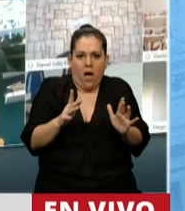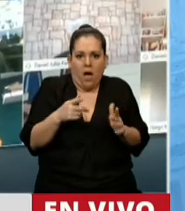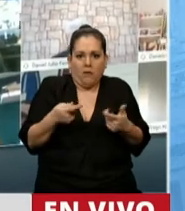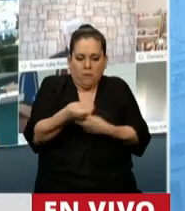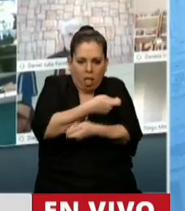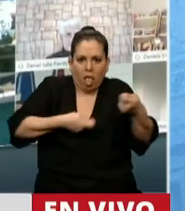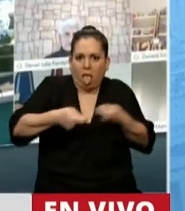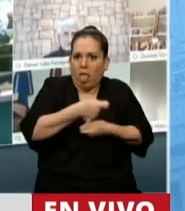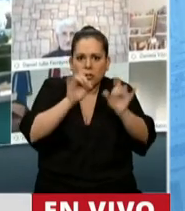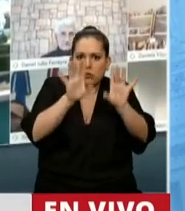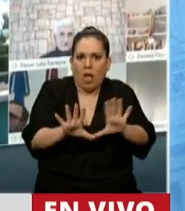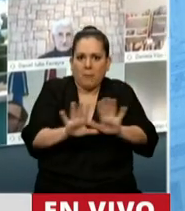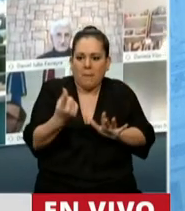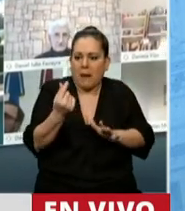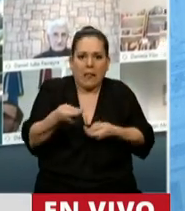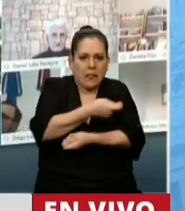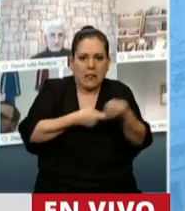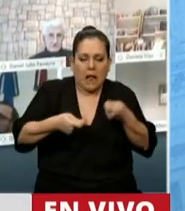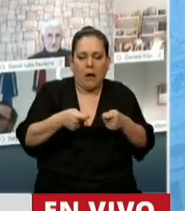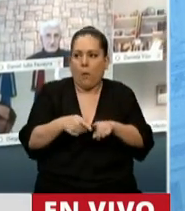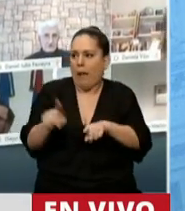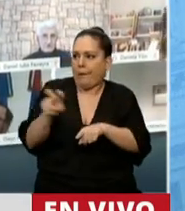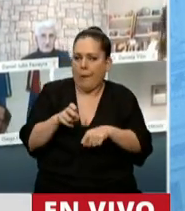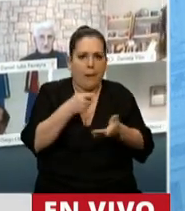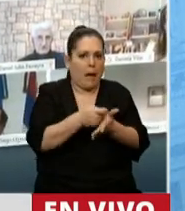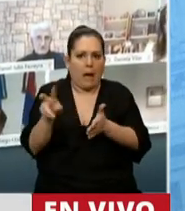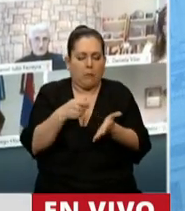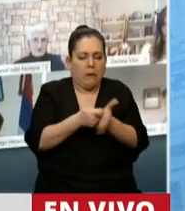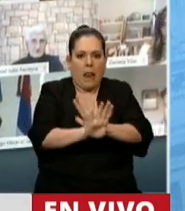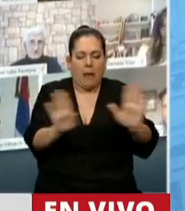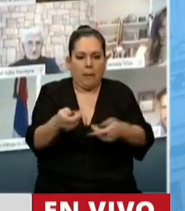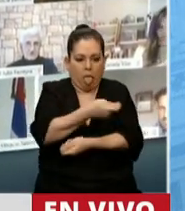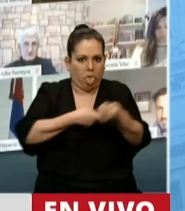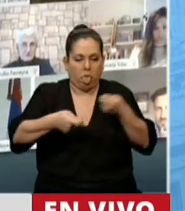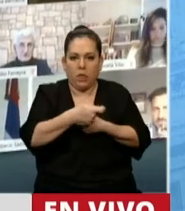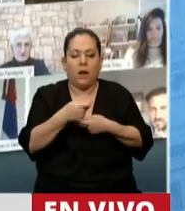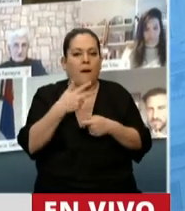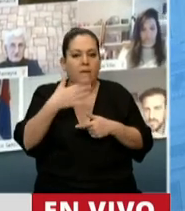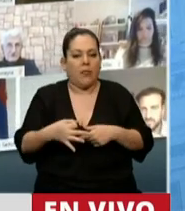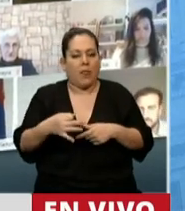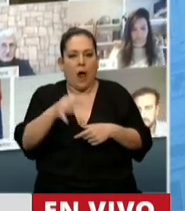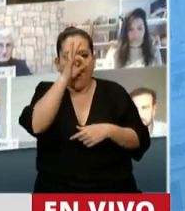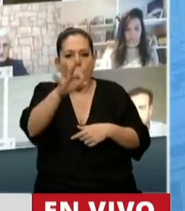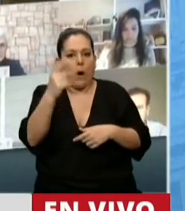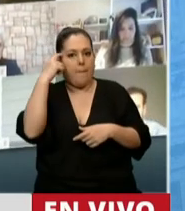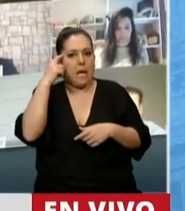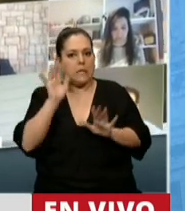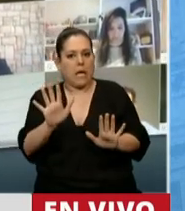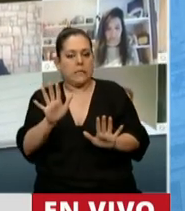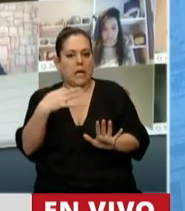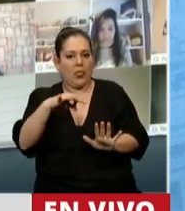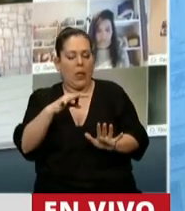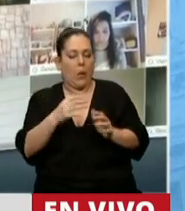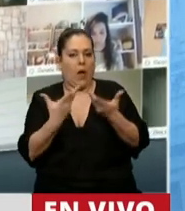liquidar y pagar la deuda hasta donde alcance. Y esto es inédito. Y esto no ha estado nunca en ninguna moratoria y es la primera vez y es un